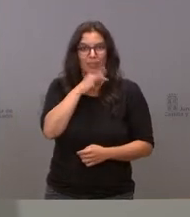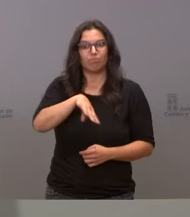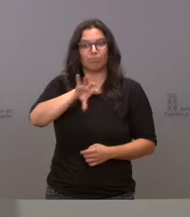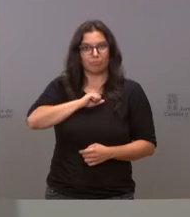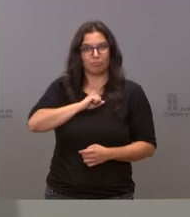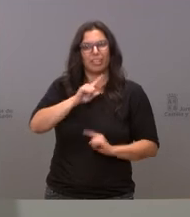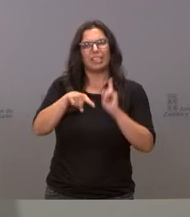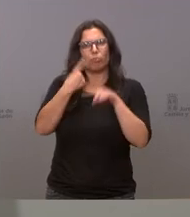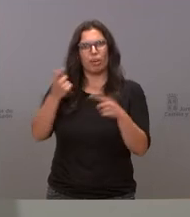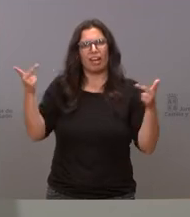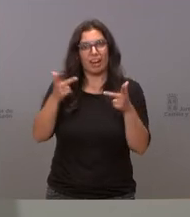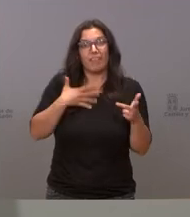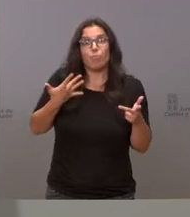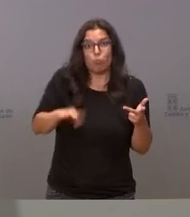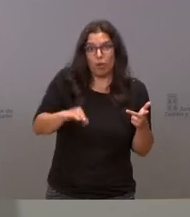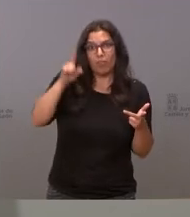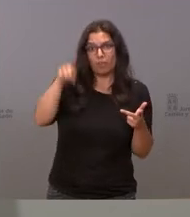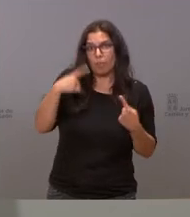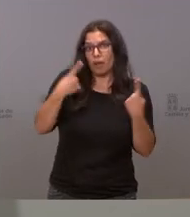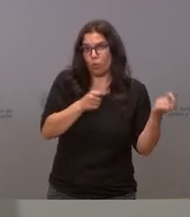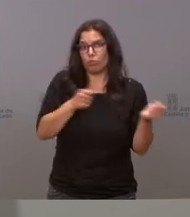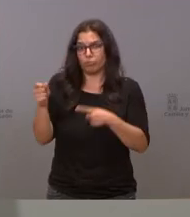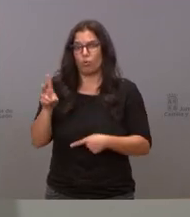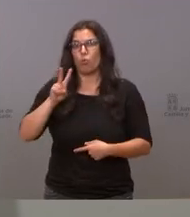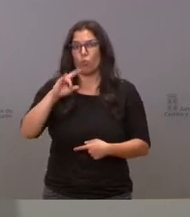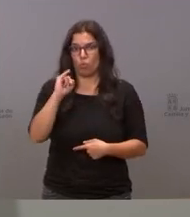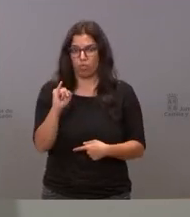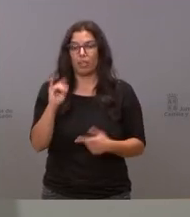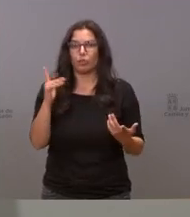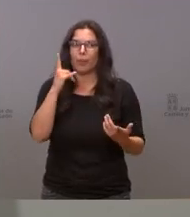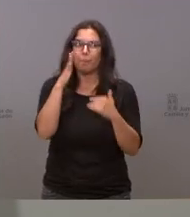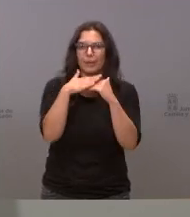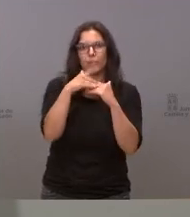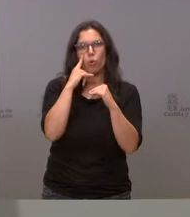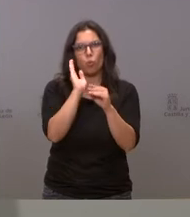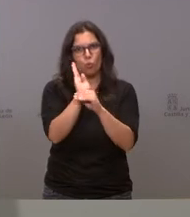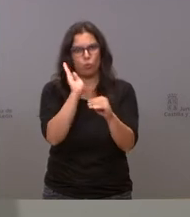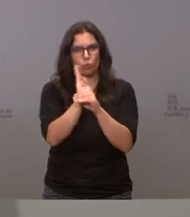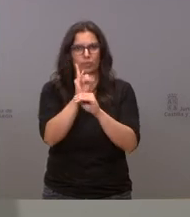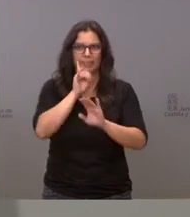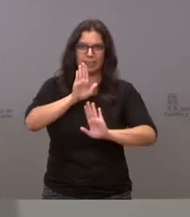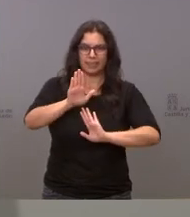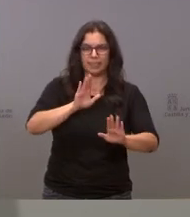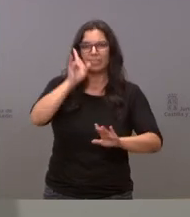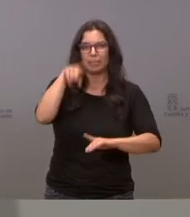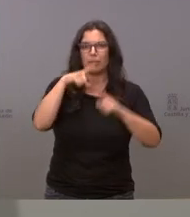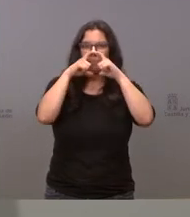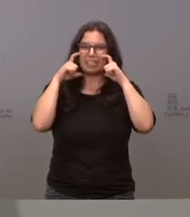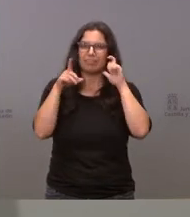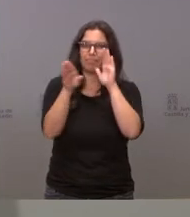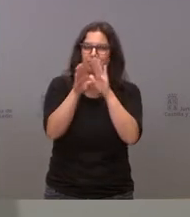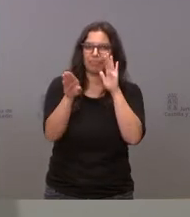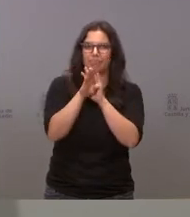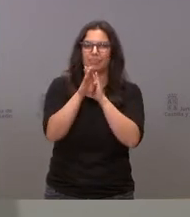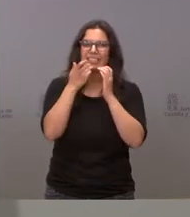y conviene que mantengamos esta mínima prudencia y mantengamos también la mascarilla cuando se